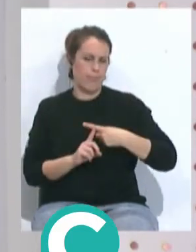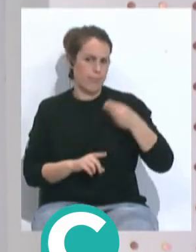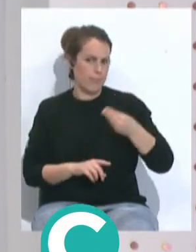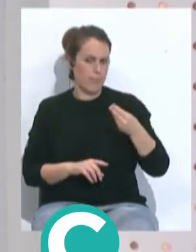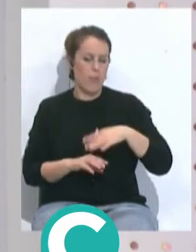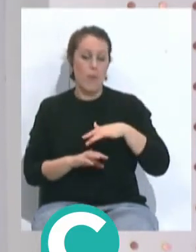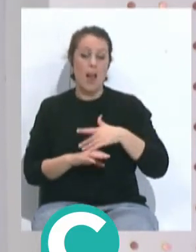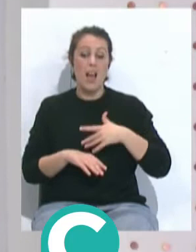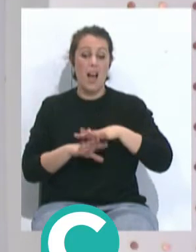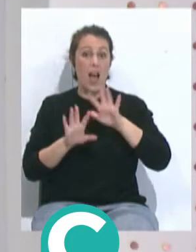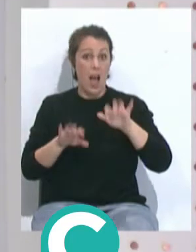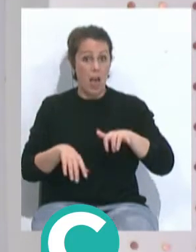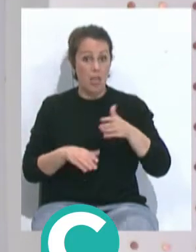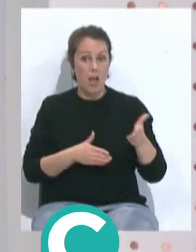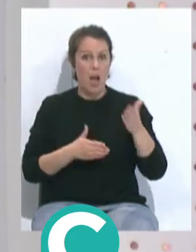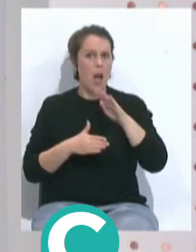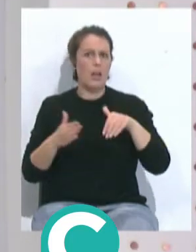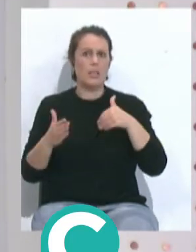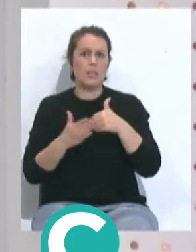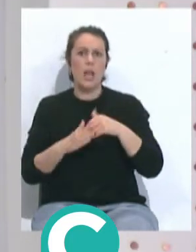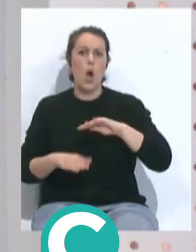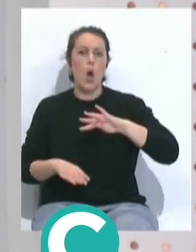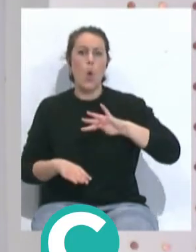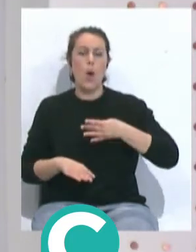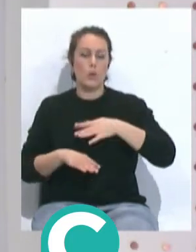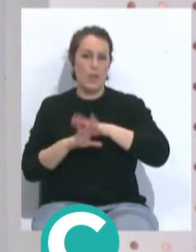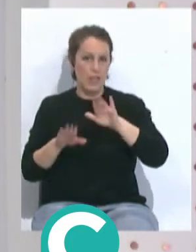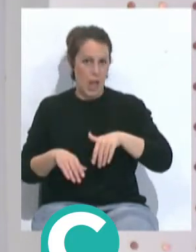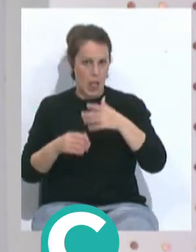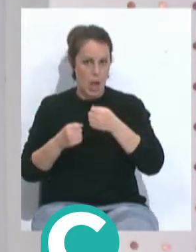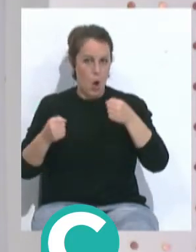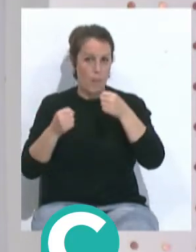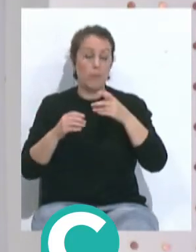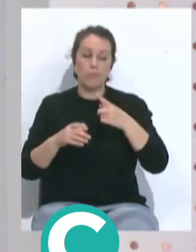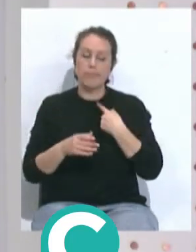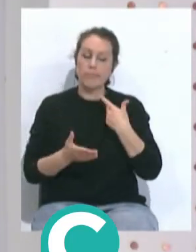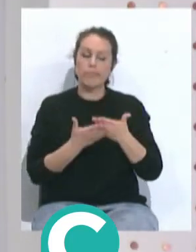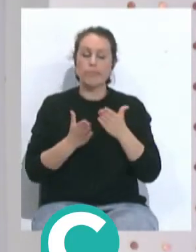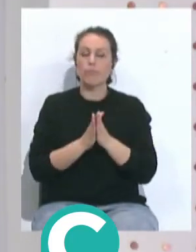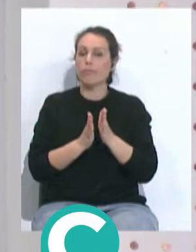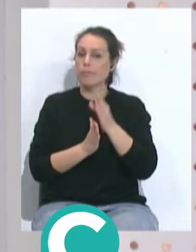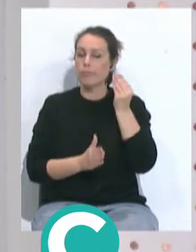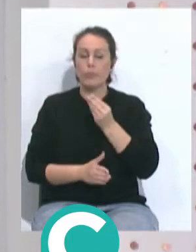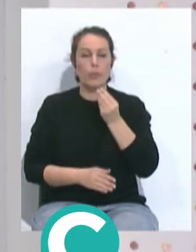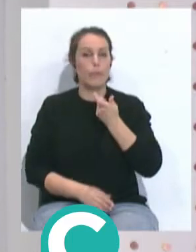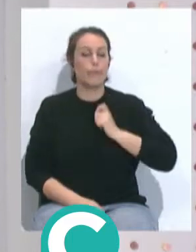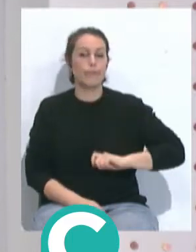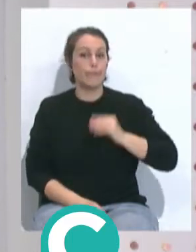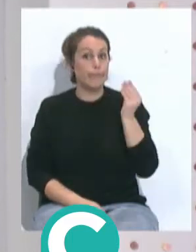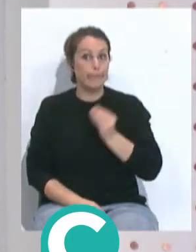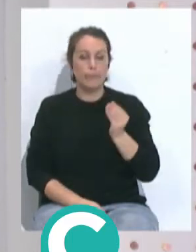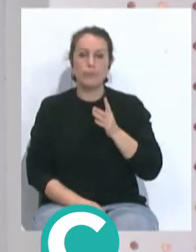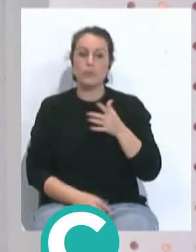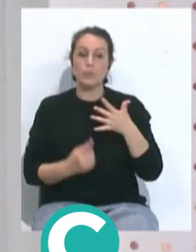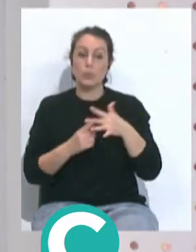Cádiz a esos cuartos de final del torneo del CAO. Y lo que demuestra es que es un gran compañero y un gran profesional. En el caso